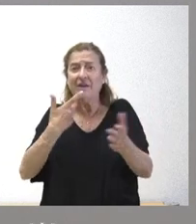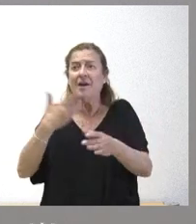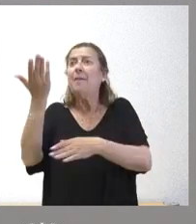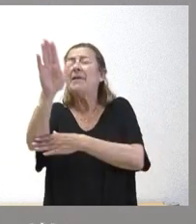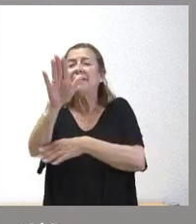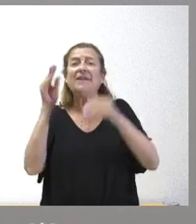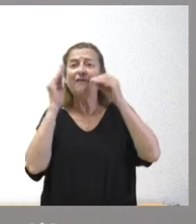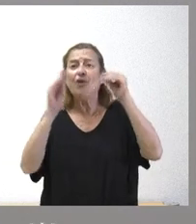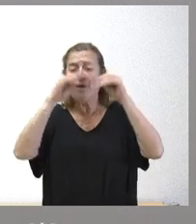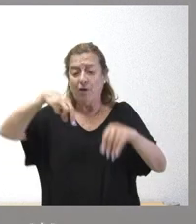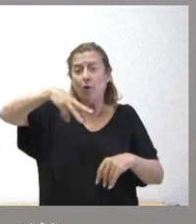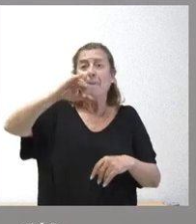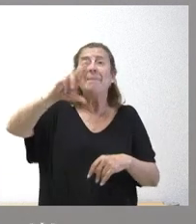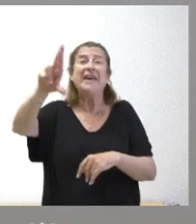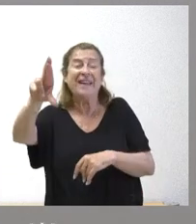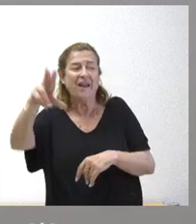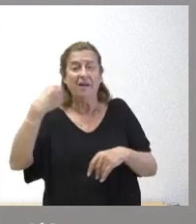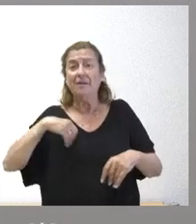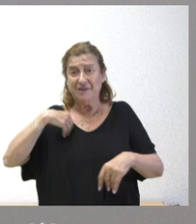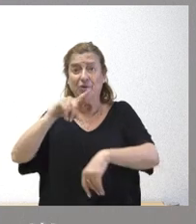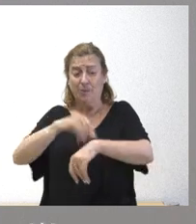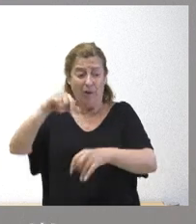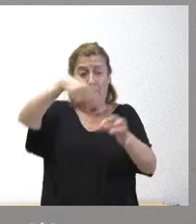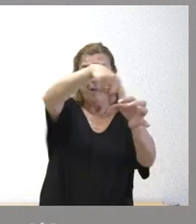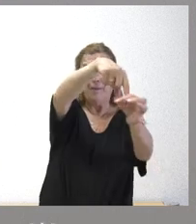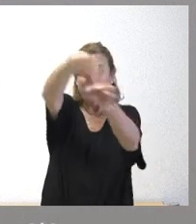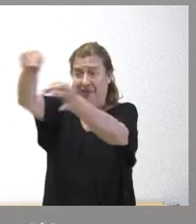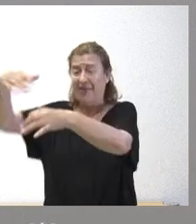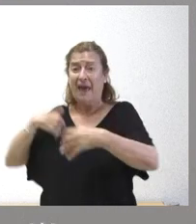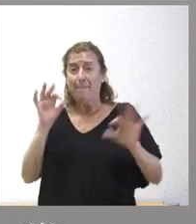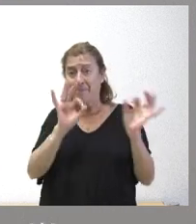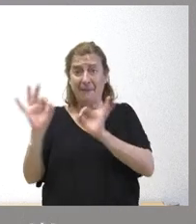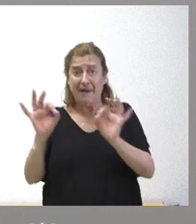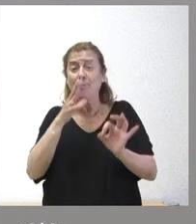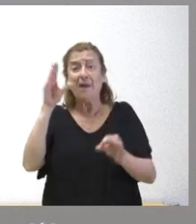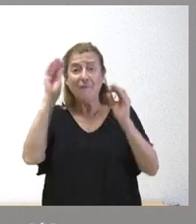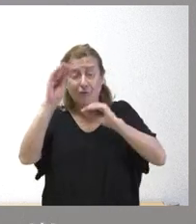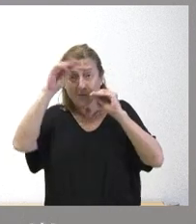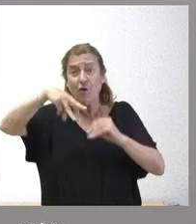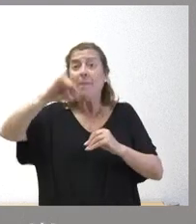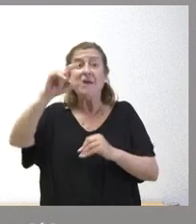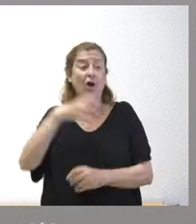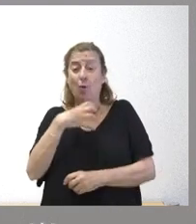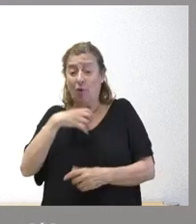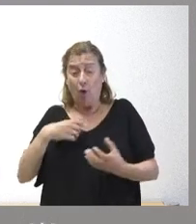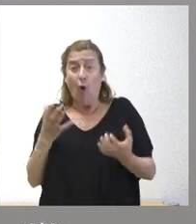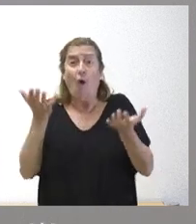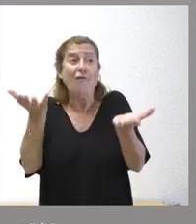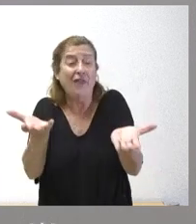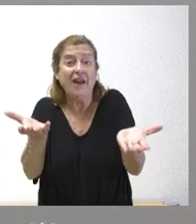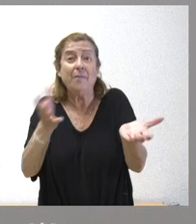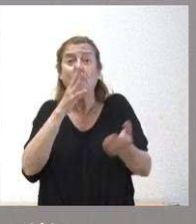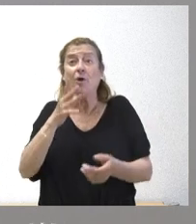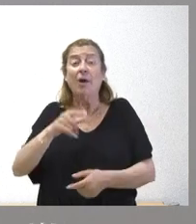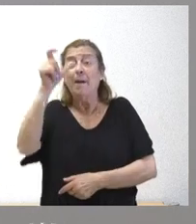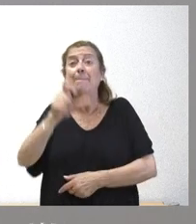formación MIR y a la vez tenemos una serie de plazas preparadas para la formación MIR que no se pueden ofrecer porque las personas que